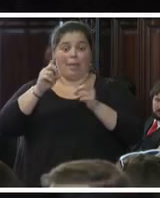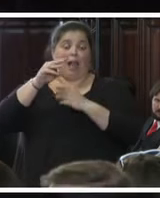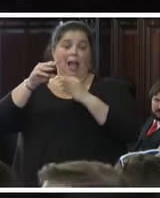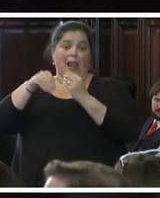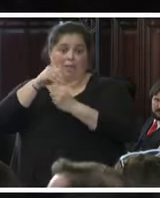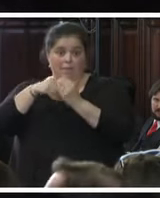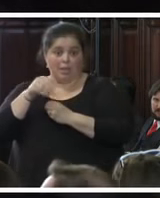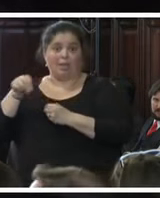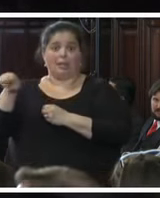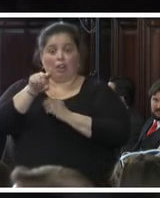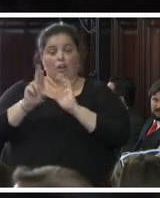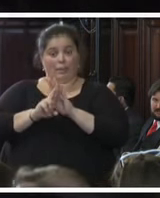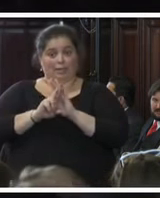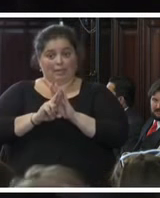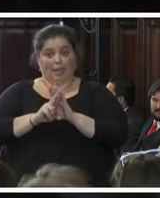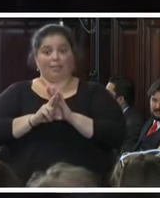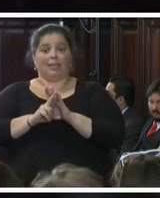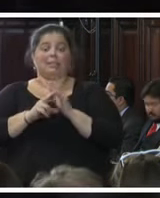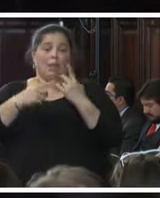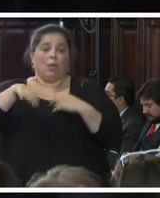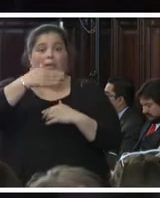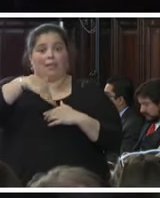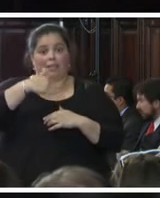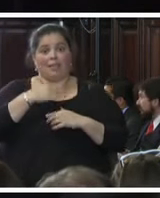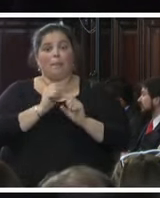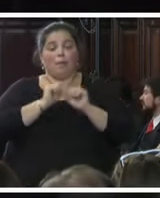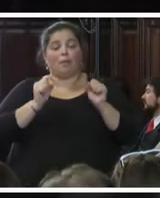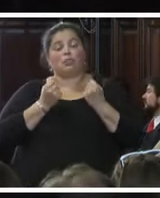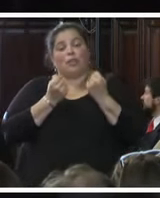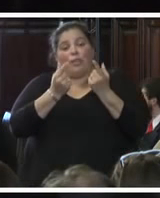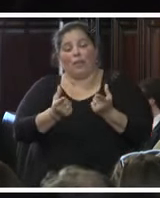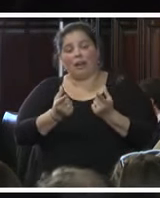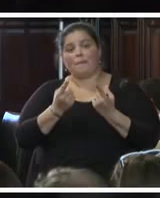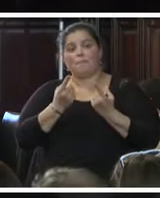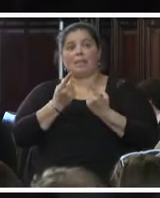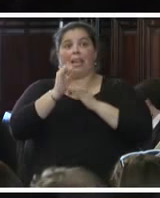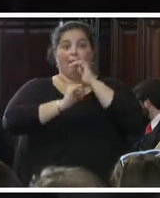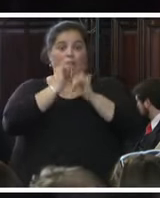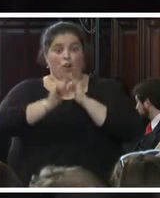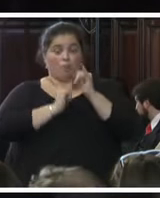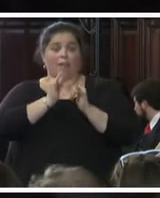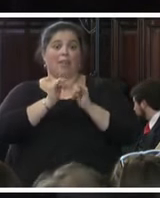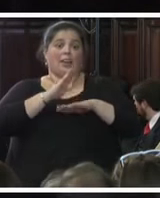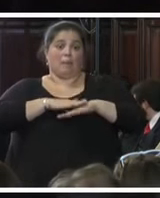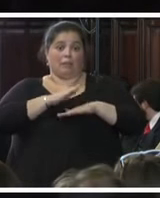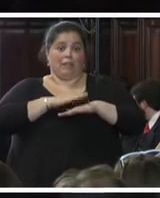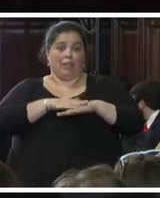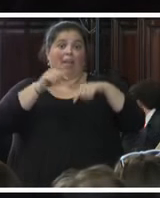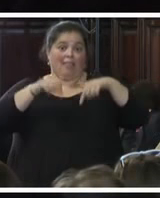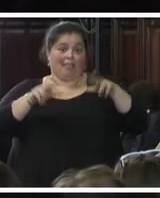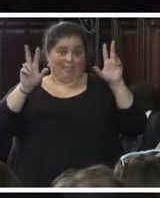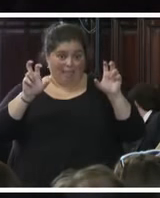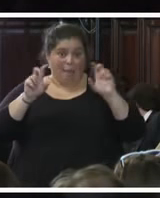poder rendir el informe con definición sobre el tema de responsabilidades en esta materia en la siguiente reunión,